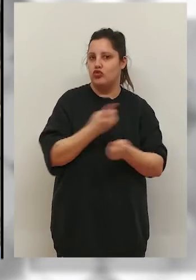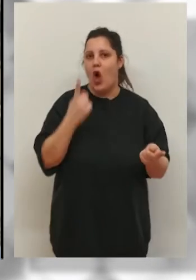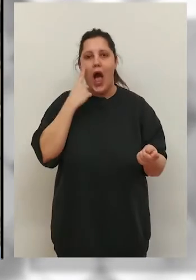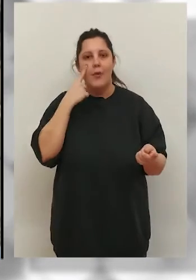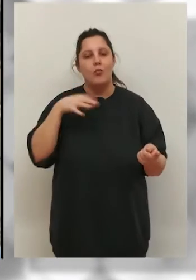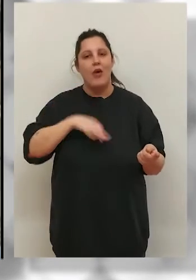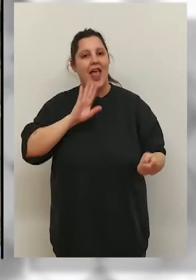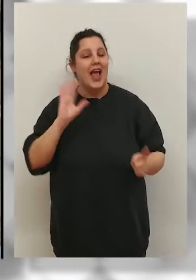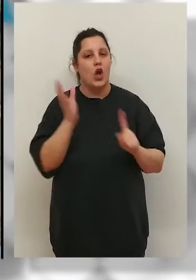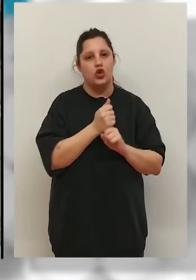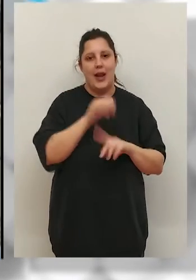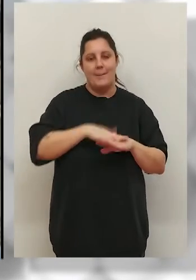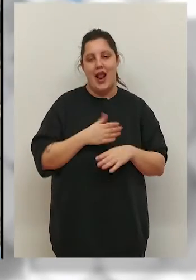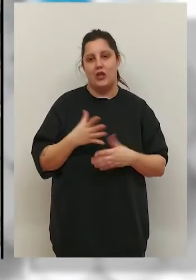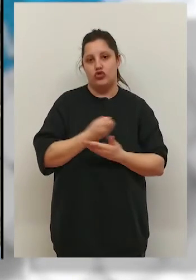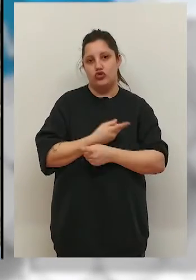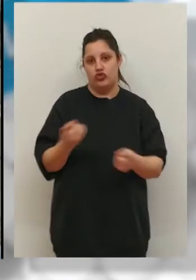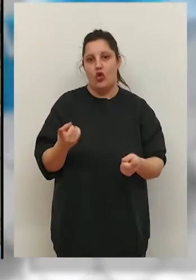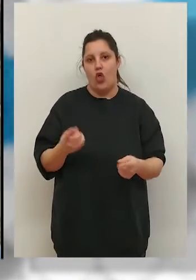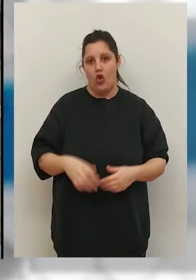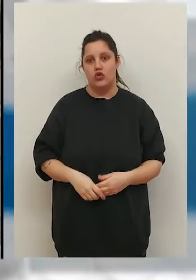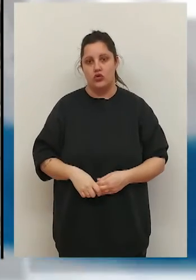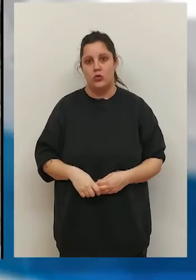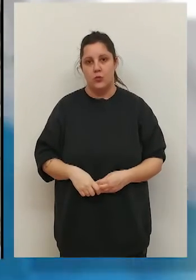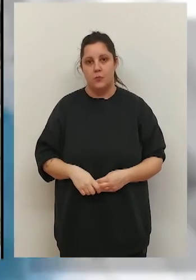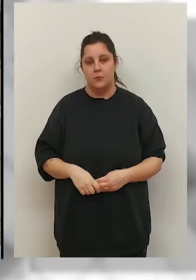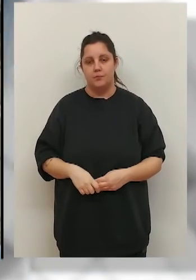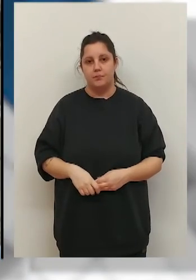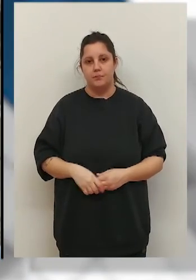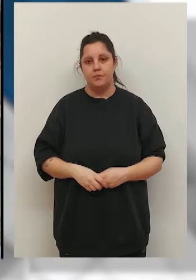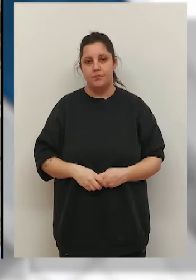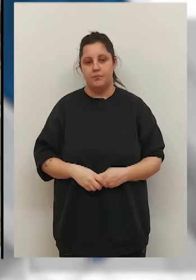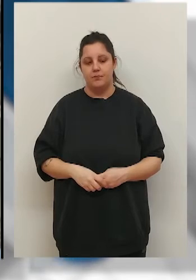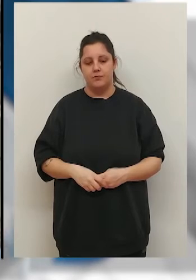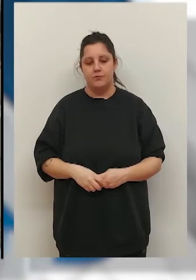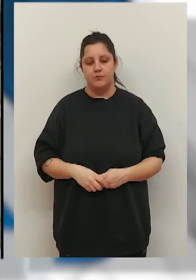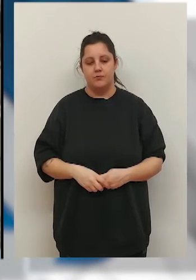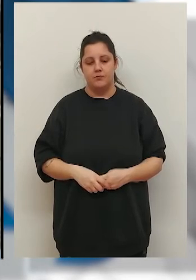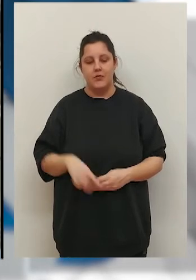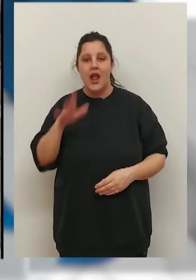de los clubes, a ver si podemos encontrar acomodo a gran parte de estos chicos.